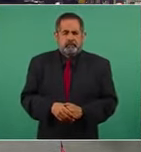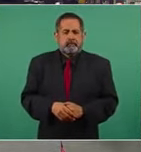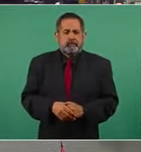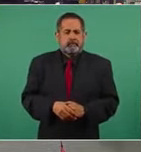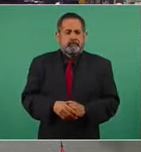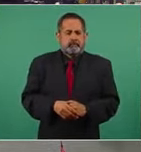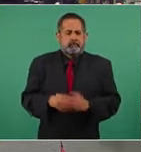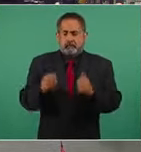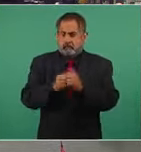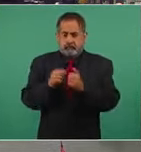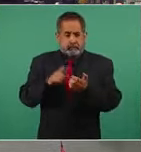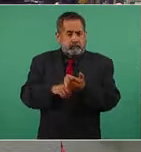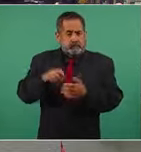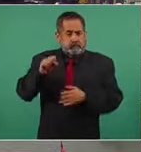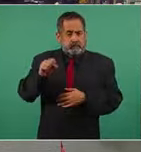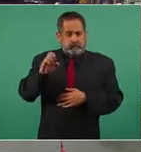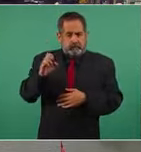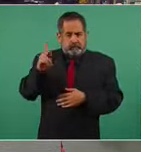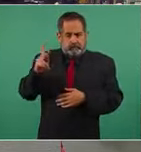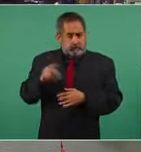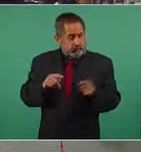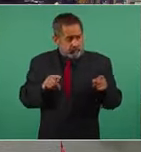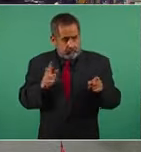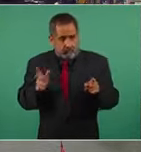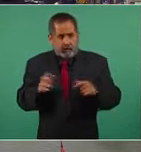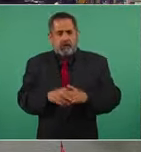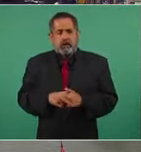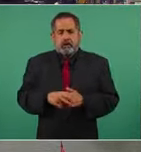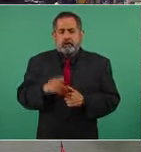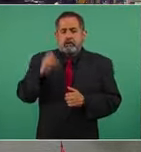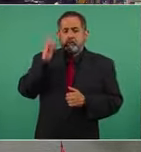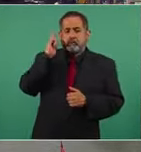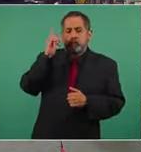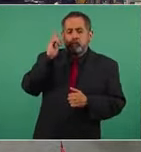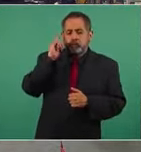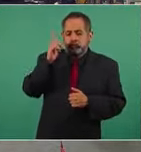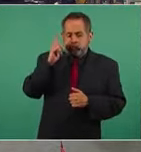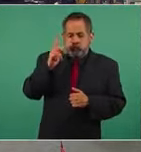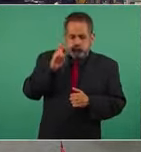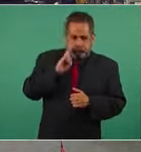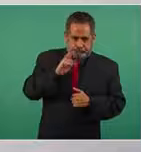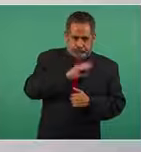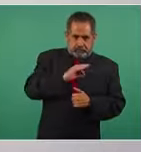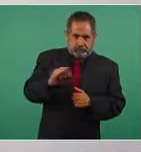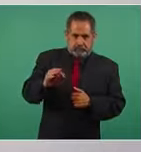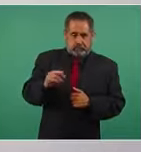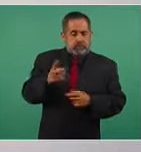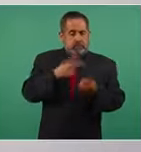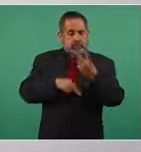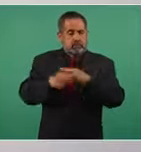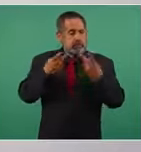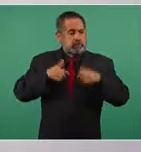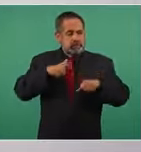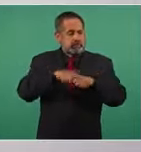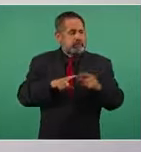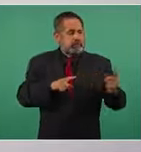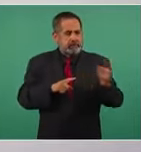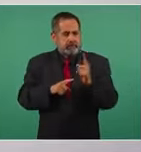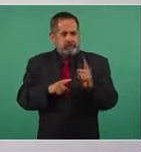con la SEP y ojalá y lo pueda hacer personalmente la maestra